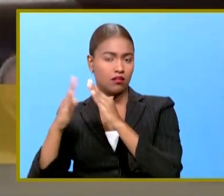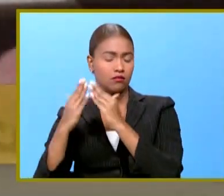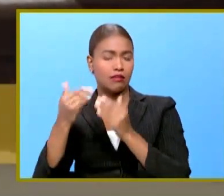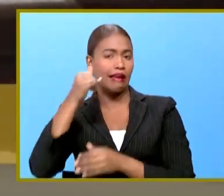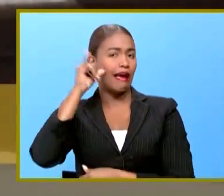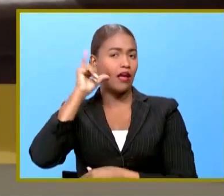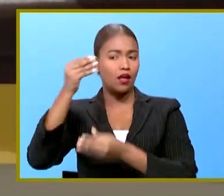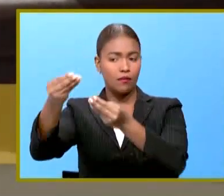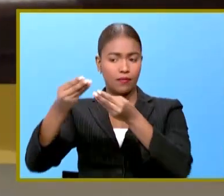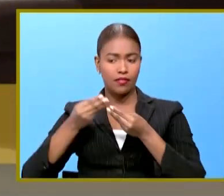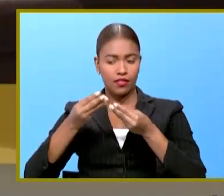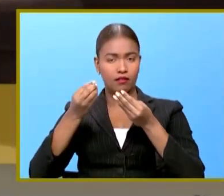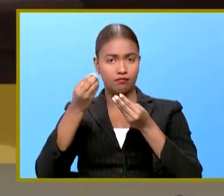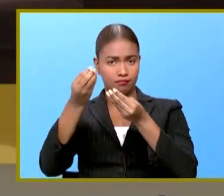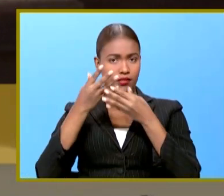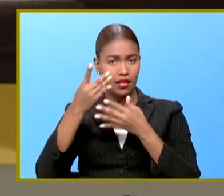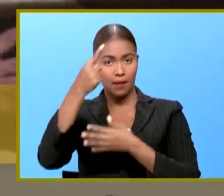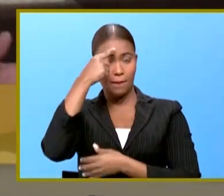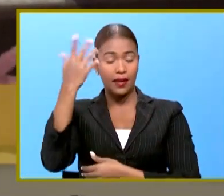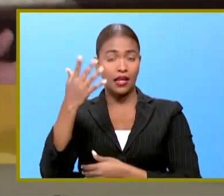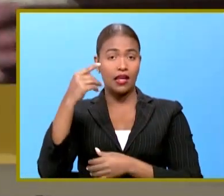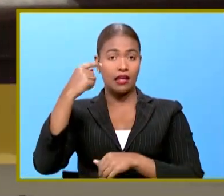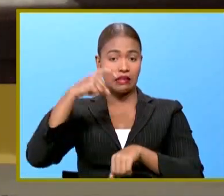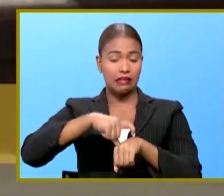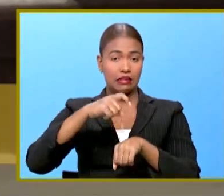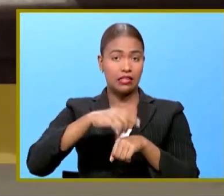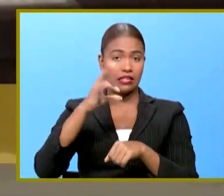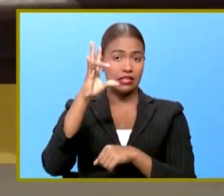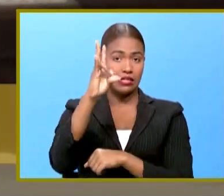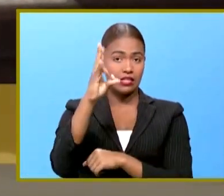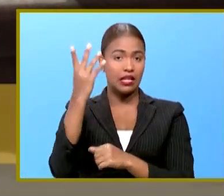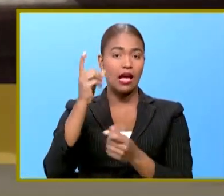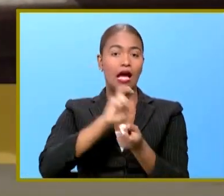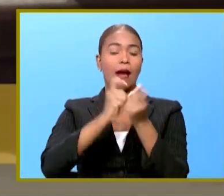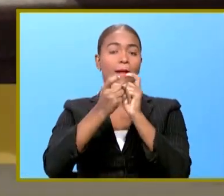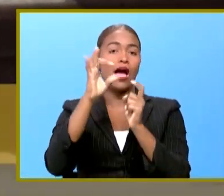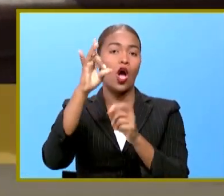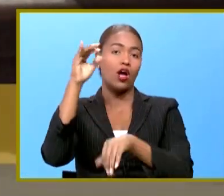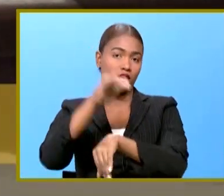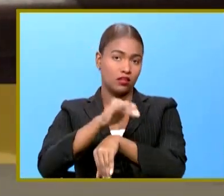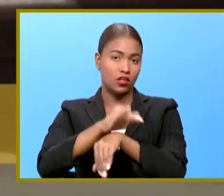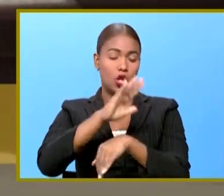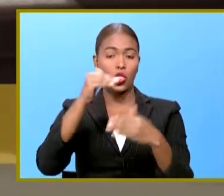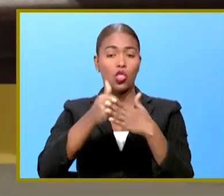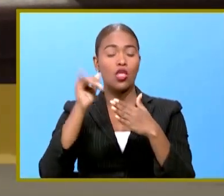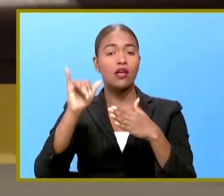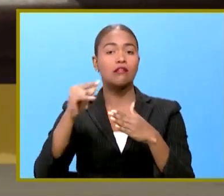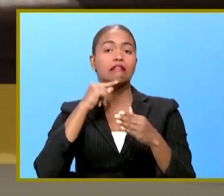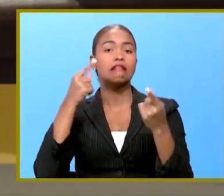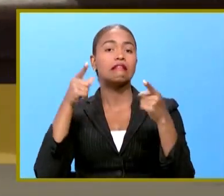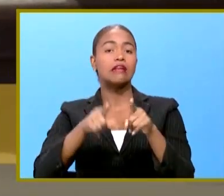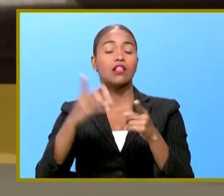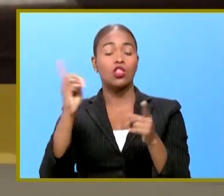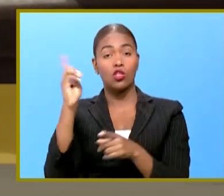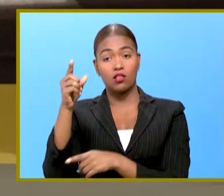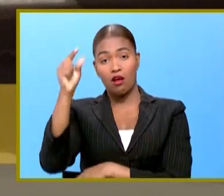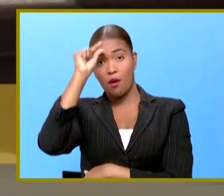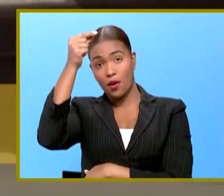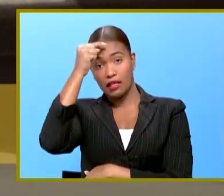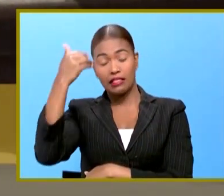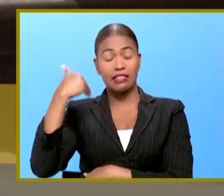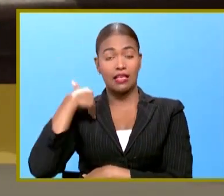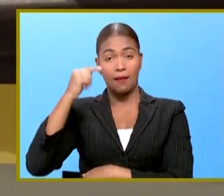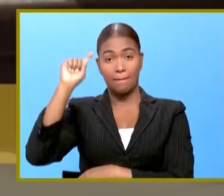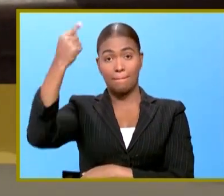enviaron una comunicación para que en vez de las siete la llevara a las ocho de la noche. Todas esas son consideraciones donde el gobierno tiene